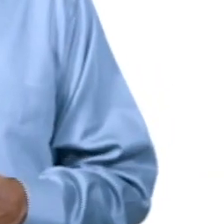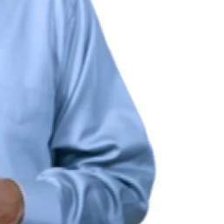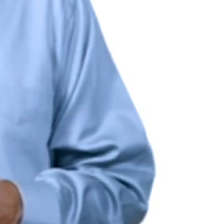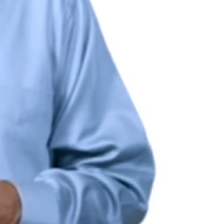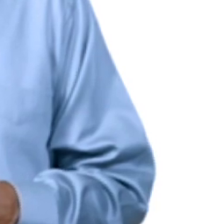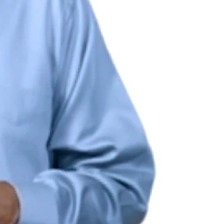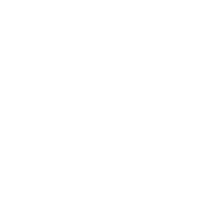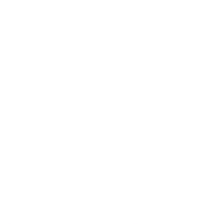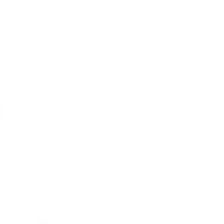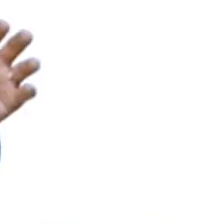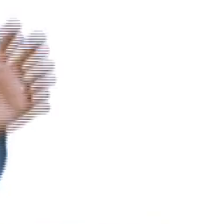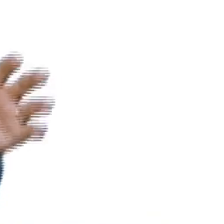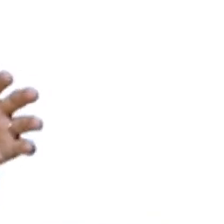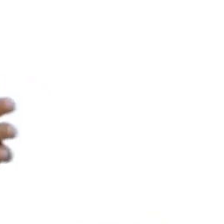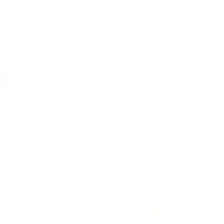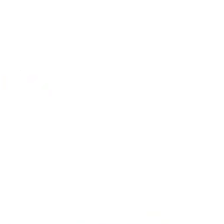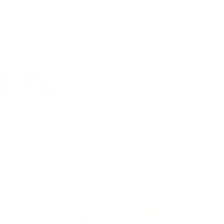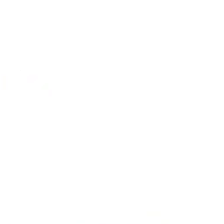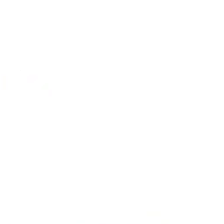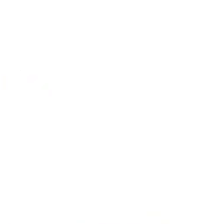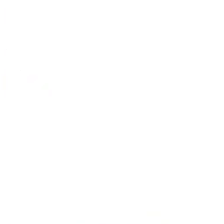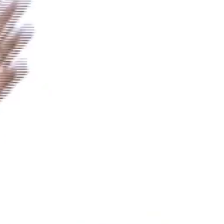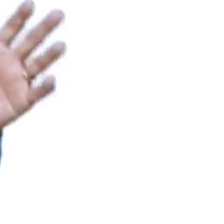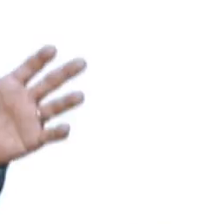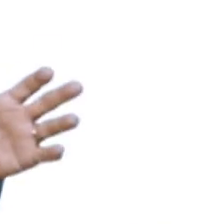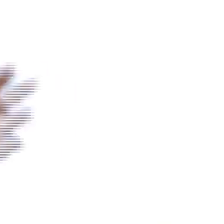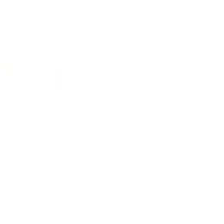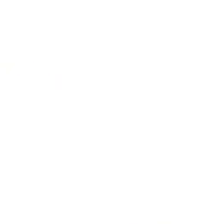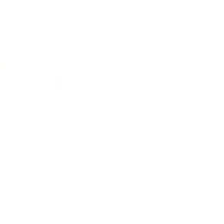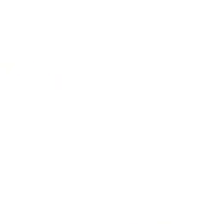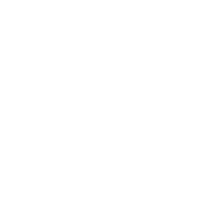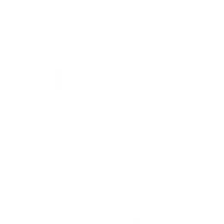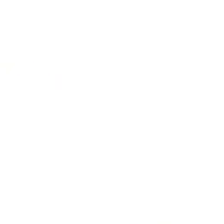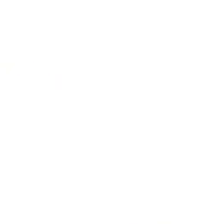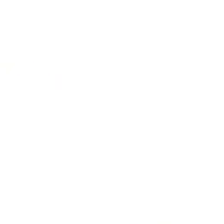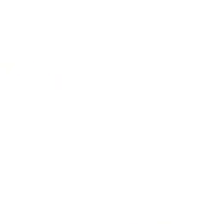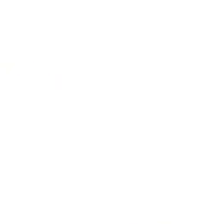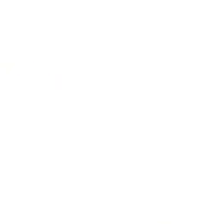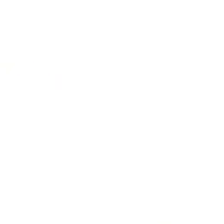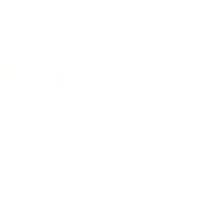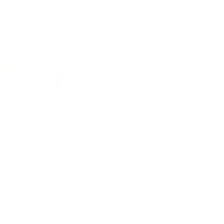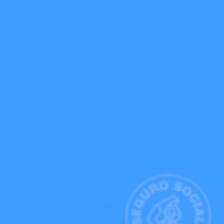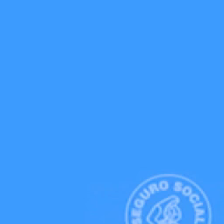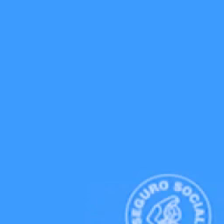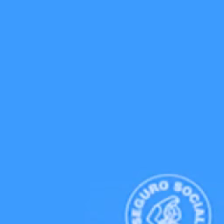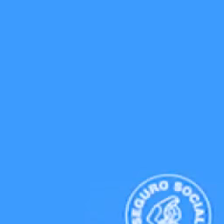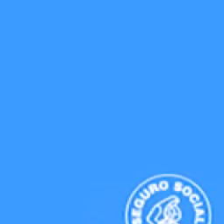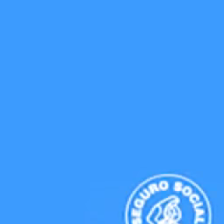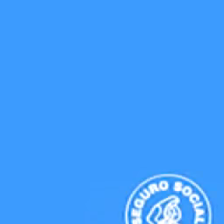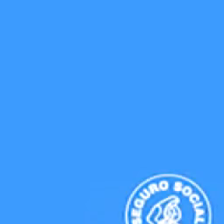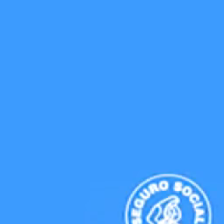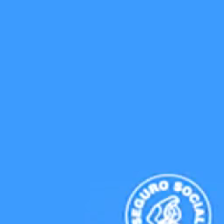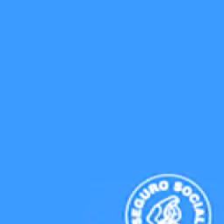con el personal de salud. Use correctamente los servicios de emergencias y urgencias para estar seguros todos.